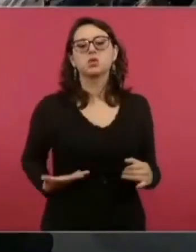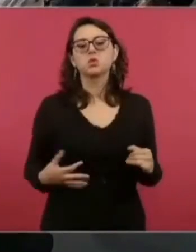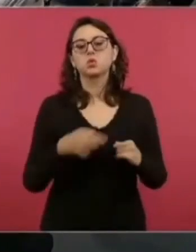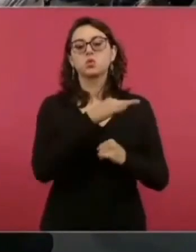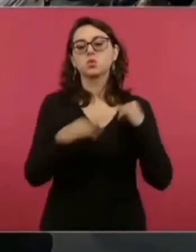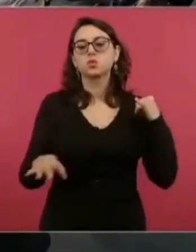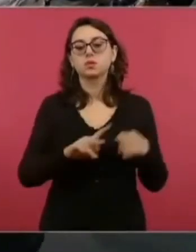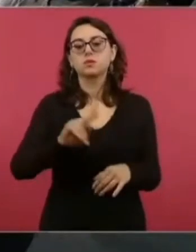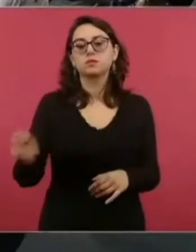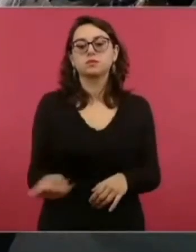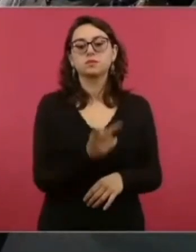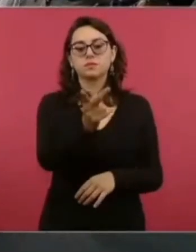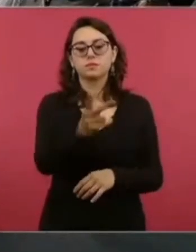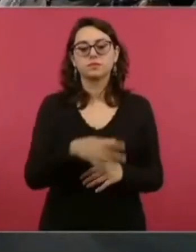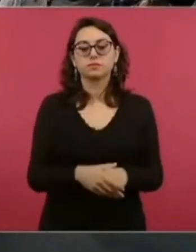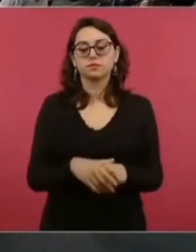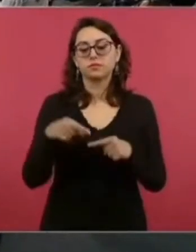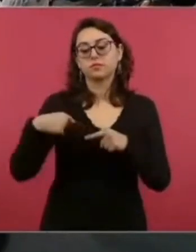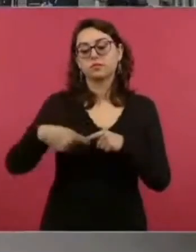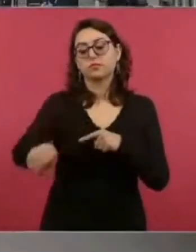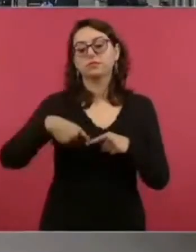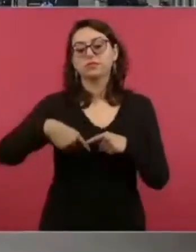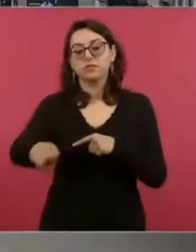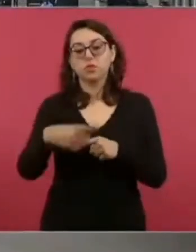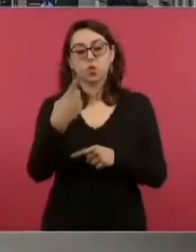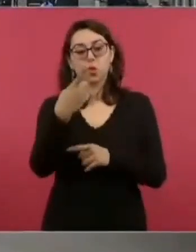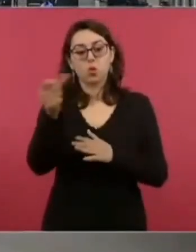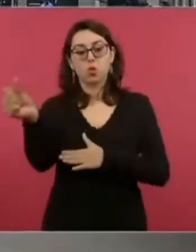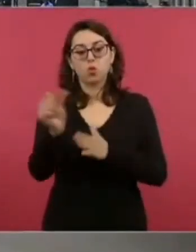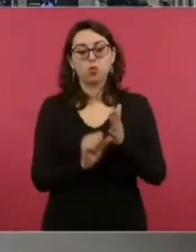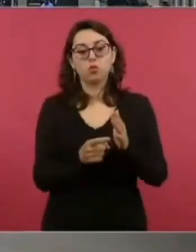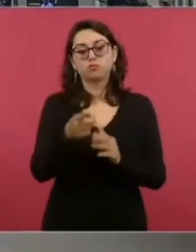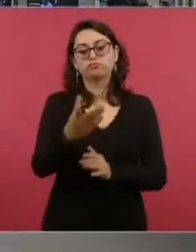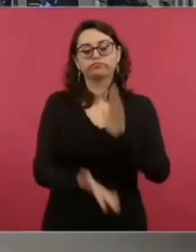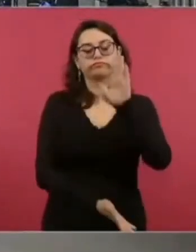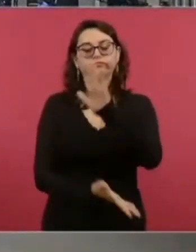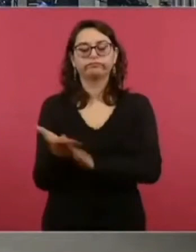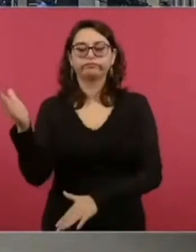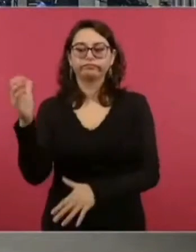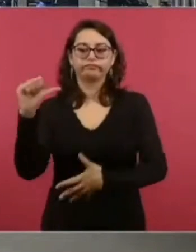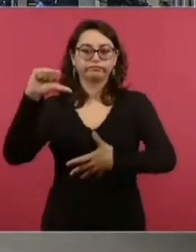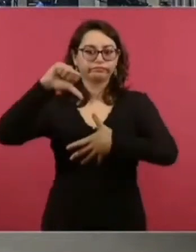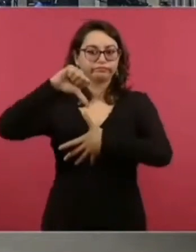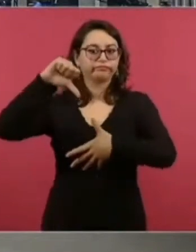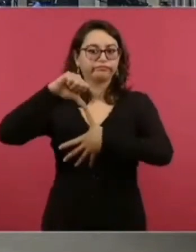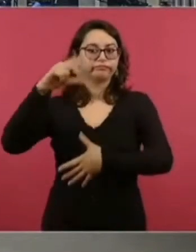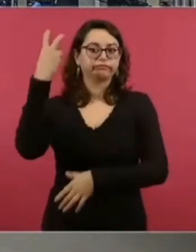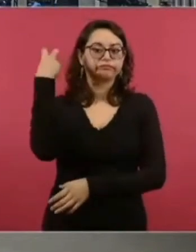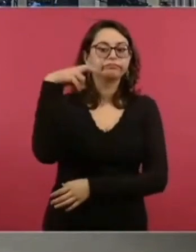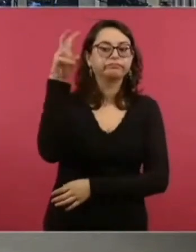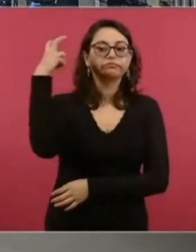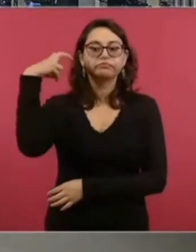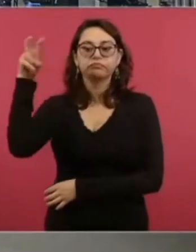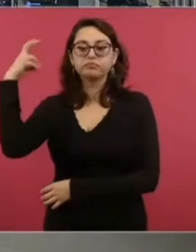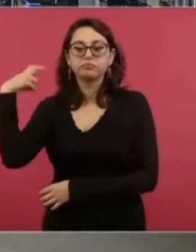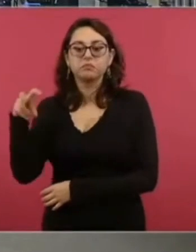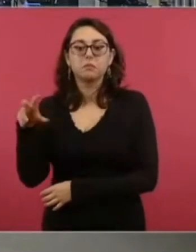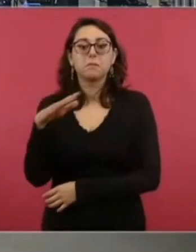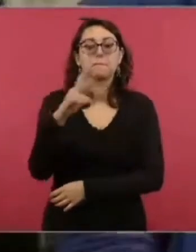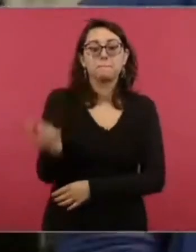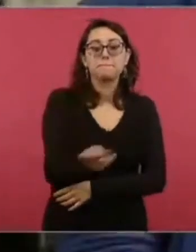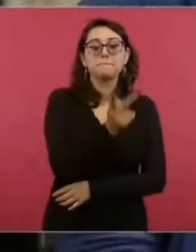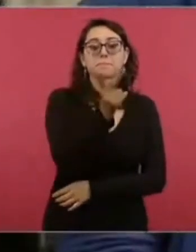Estamos a un mes más o menos de su gira por Sudamérica y queríamos preguntar básicamente sobre